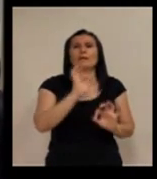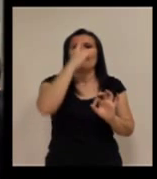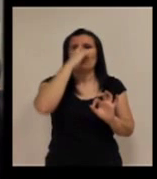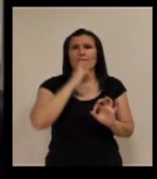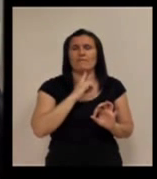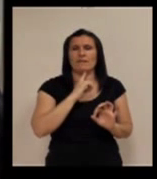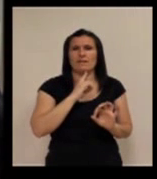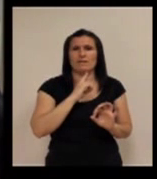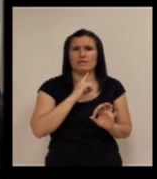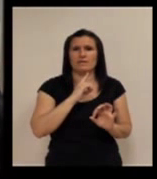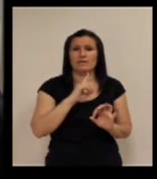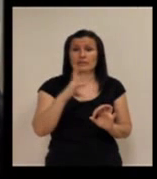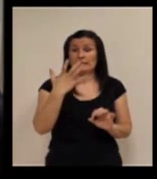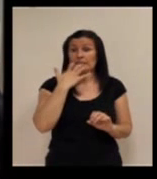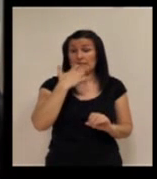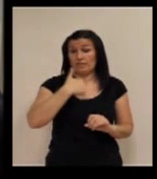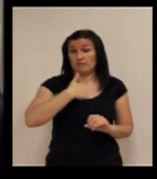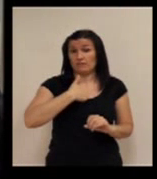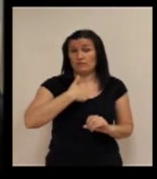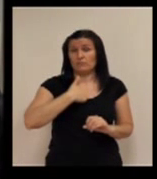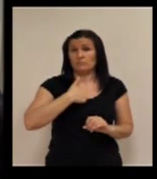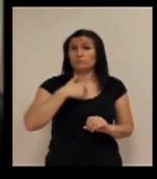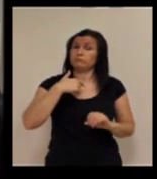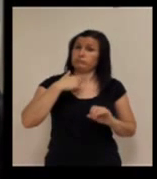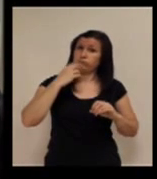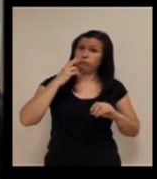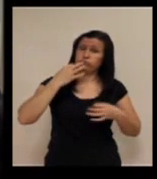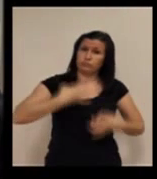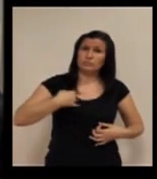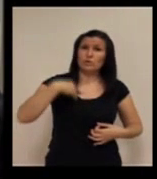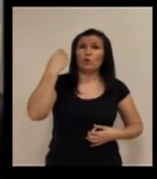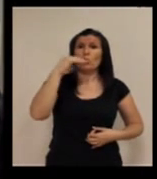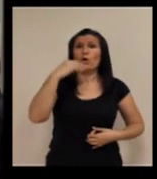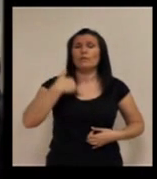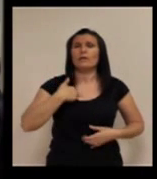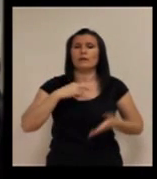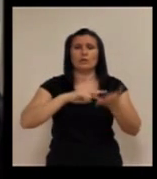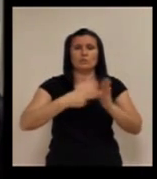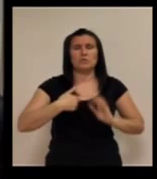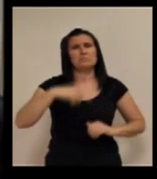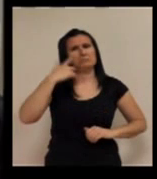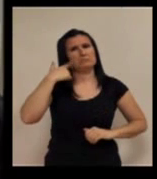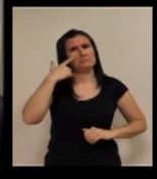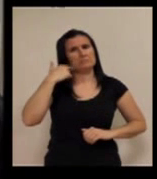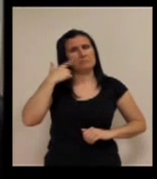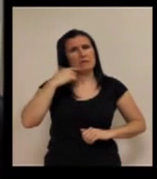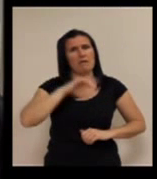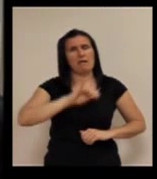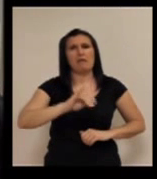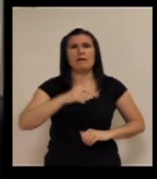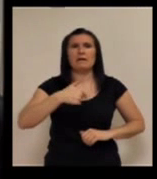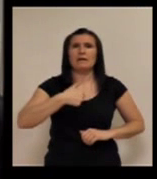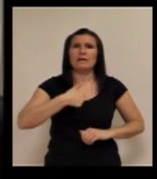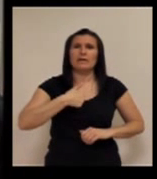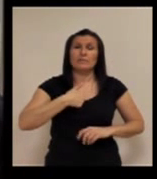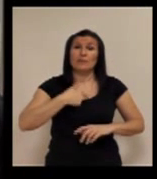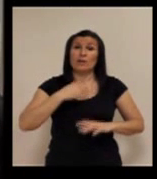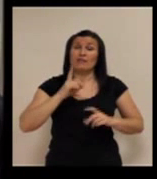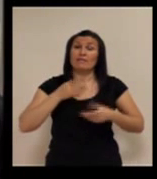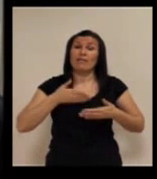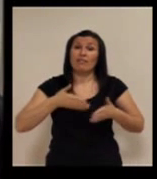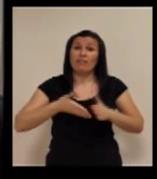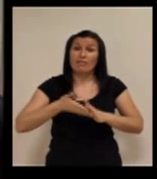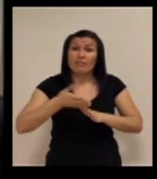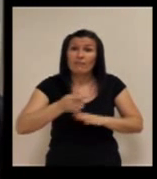perfil. Porque si yo soy joven, acostumbrada a las nuevas tecnologías, con tendencia a la